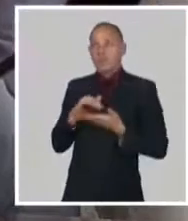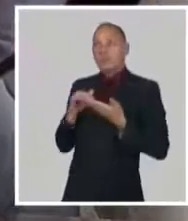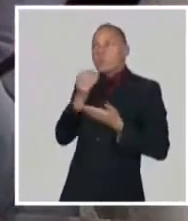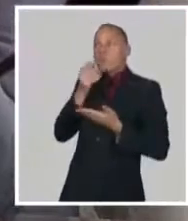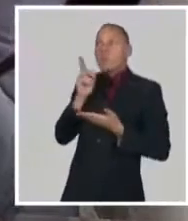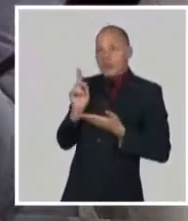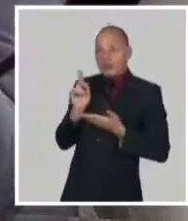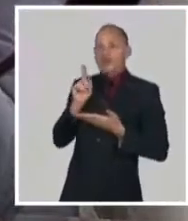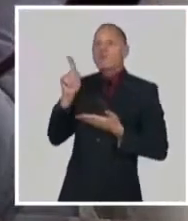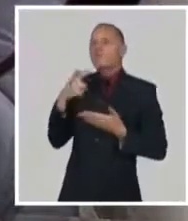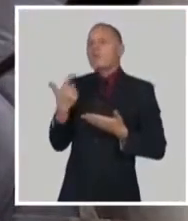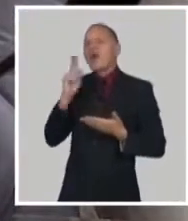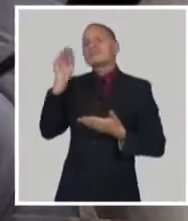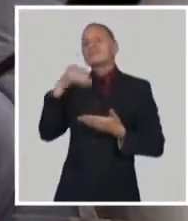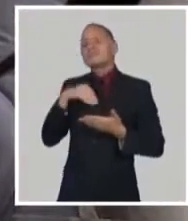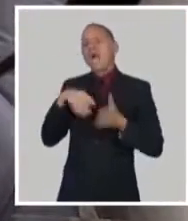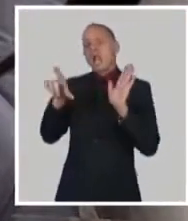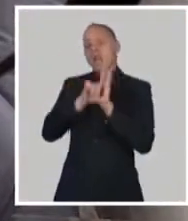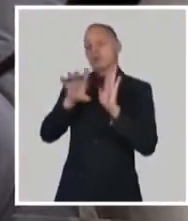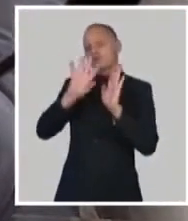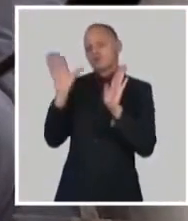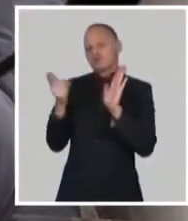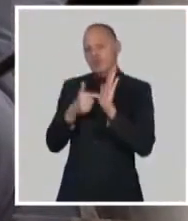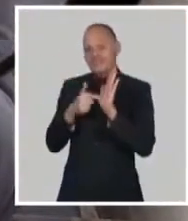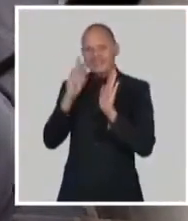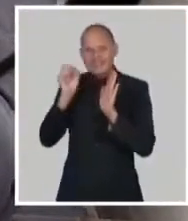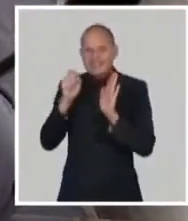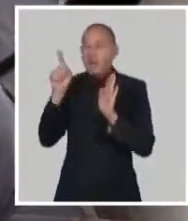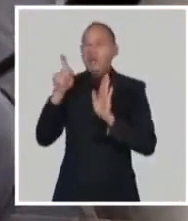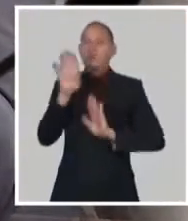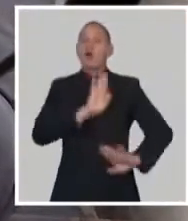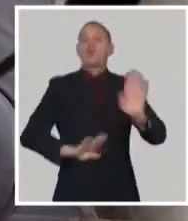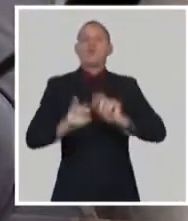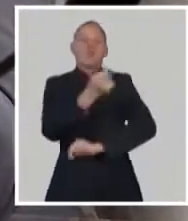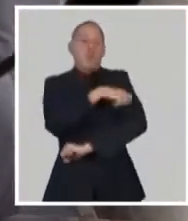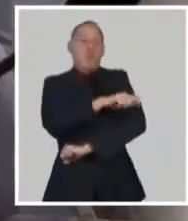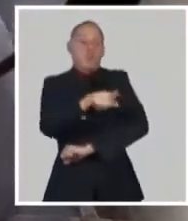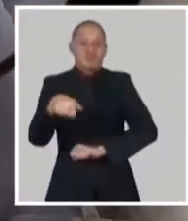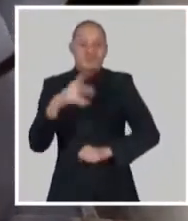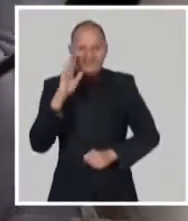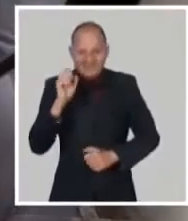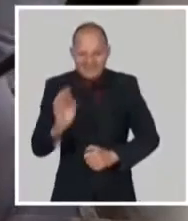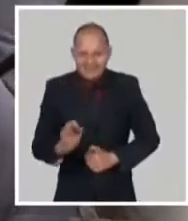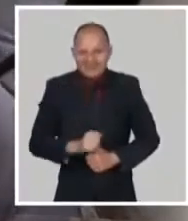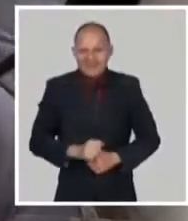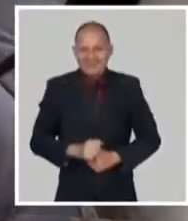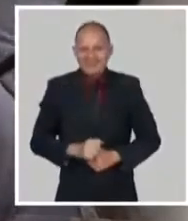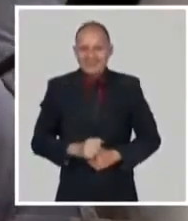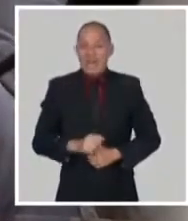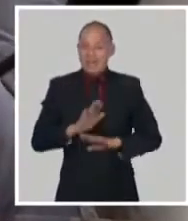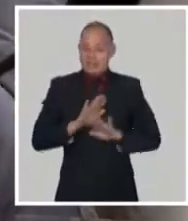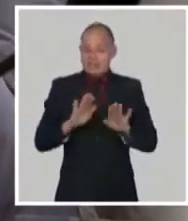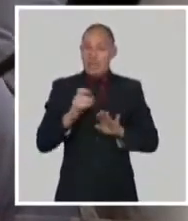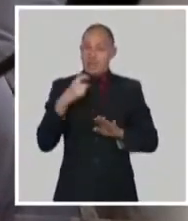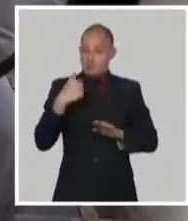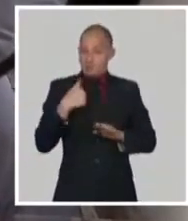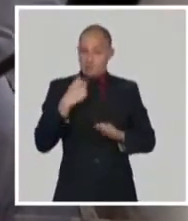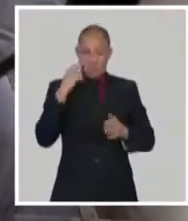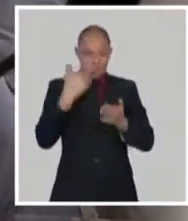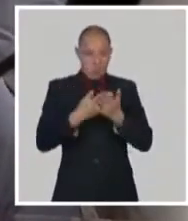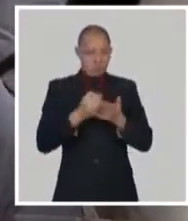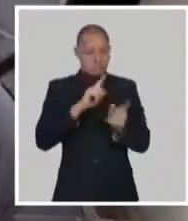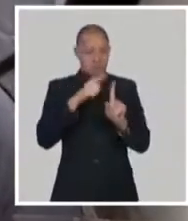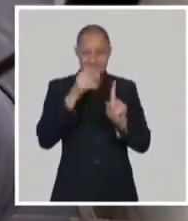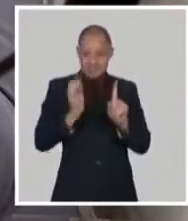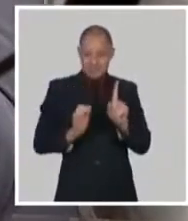evidentemente esas guías modificadas implican cierto requerimiento y por lo tanto nosotros tenemos que tratar de apegarnos lo